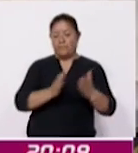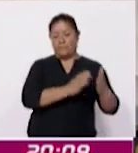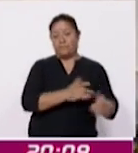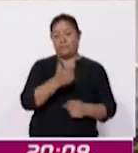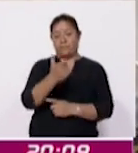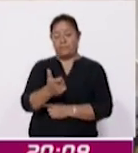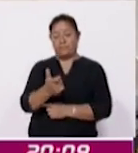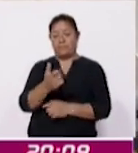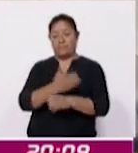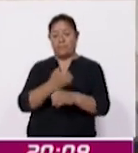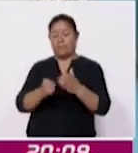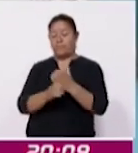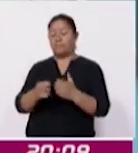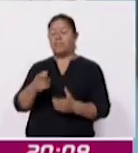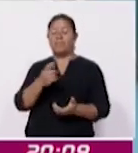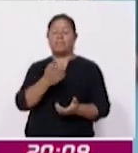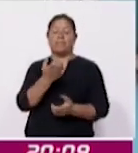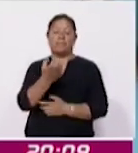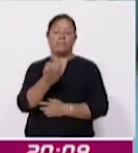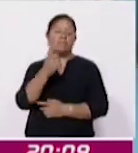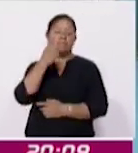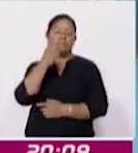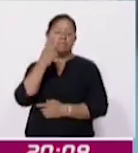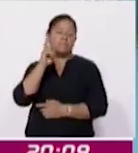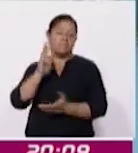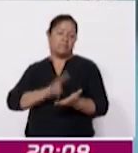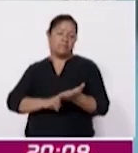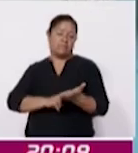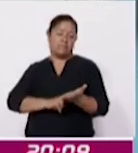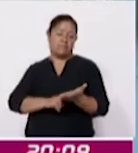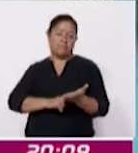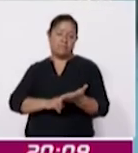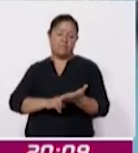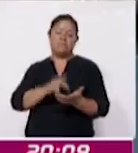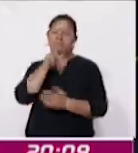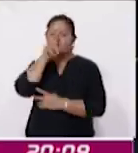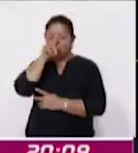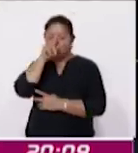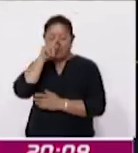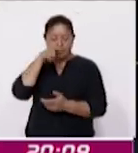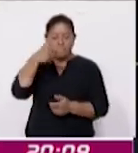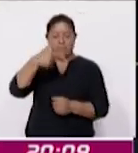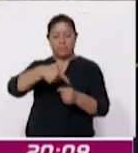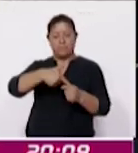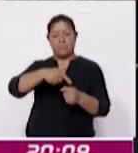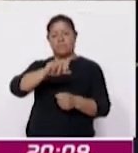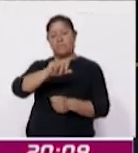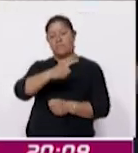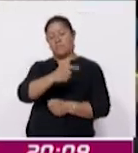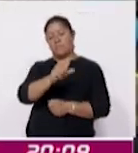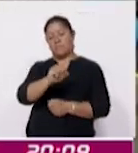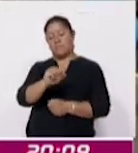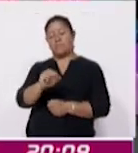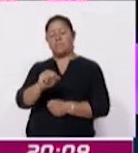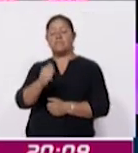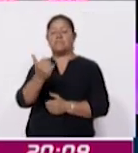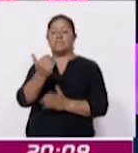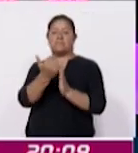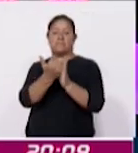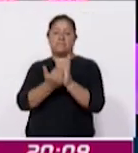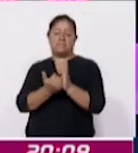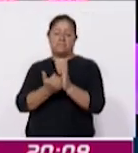precios de productos como el tomate, el pollo y el gas LP experimentaron una disminución. Para Corazín Noticias, Edith López.